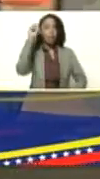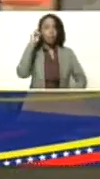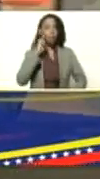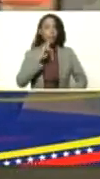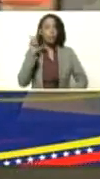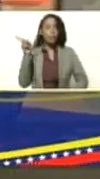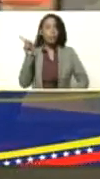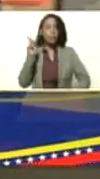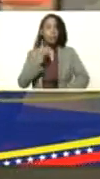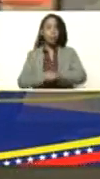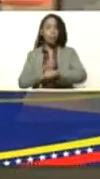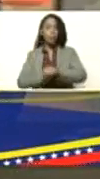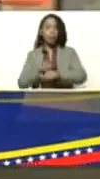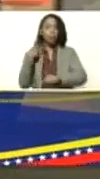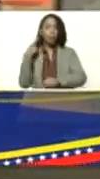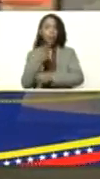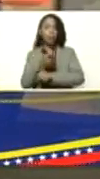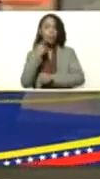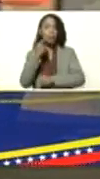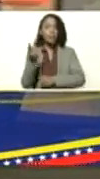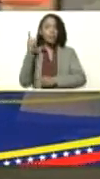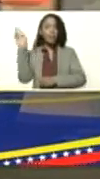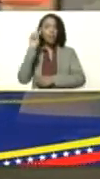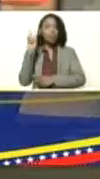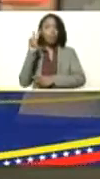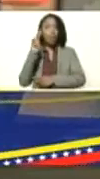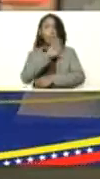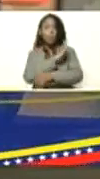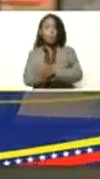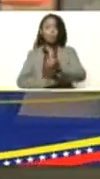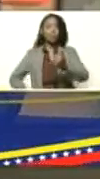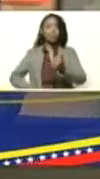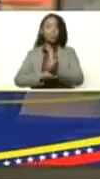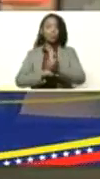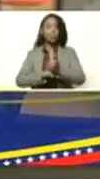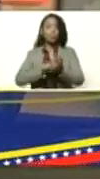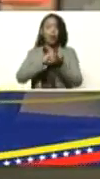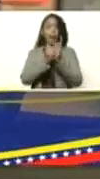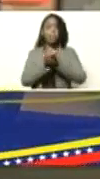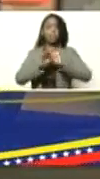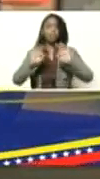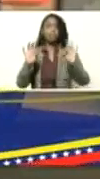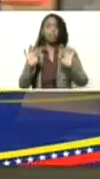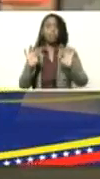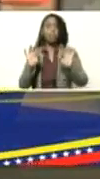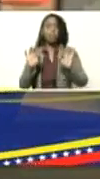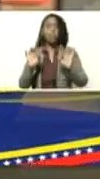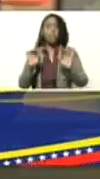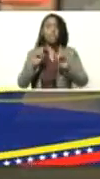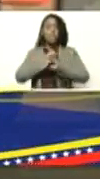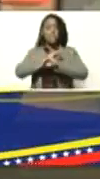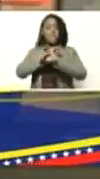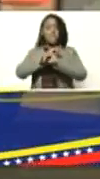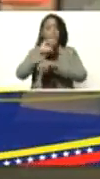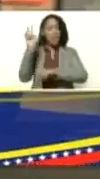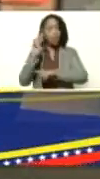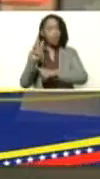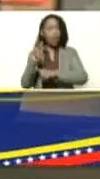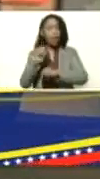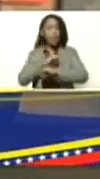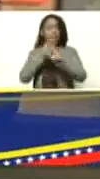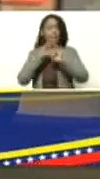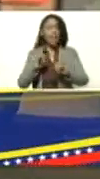ese momento debemos decir Venezuela potencia irreversible Venezuela feliz próspera